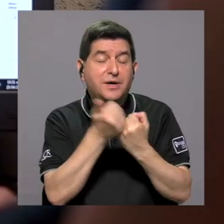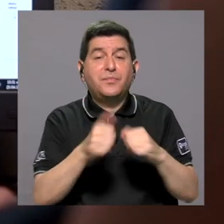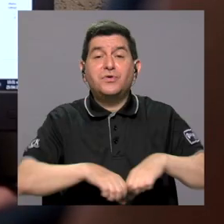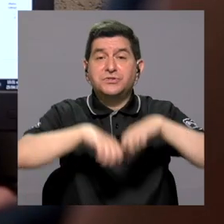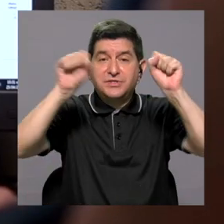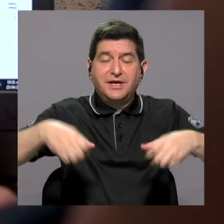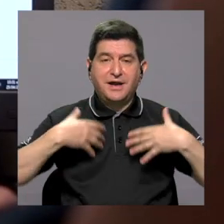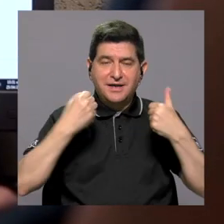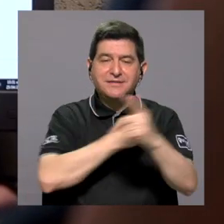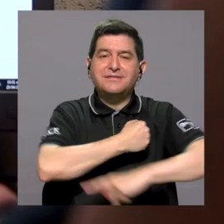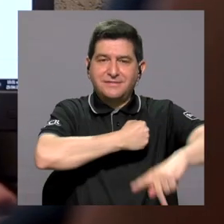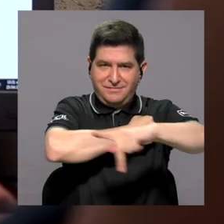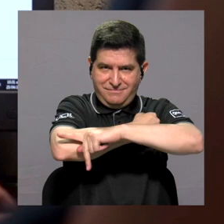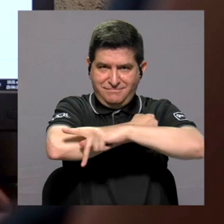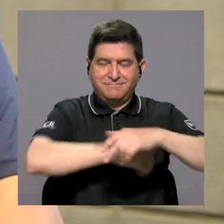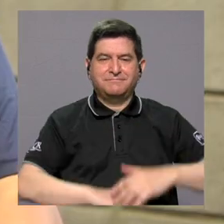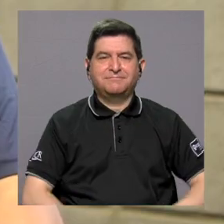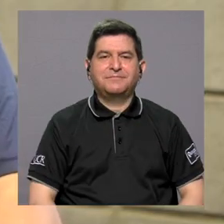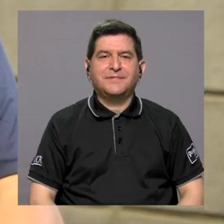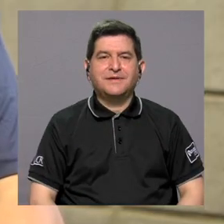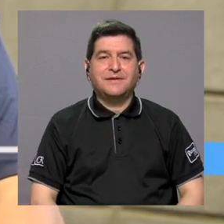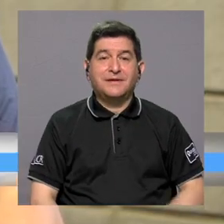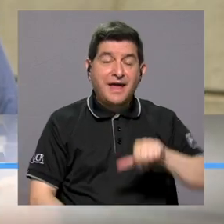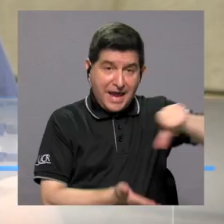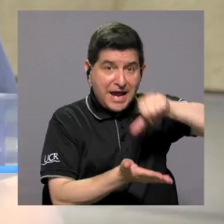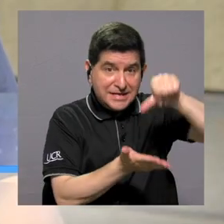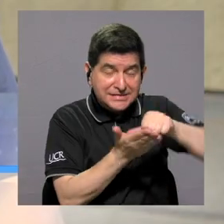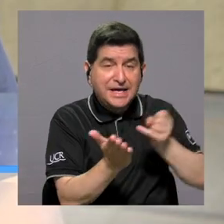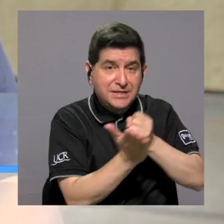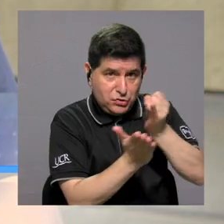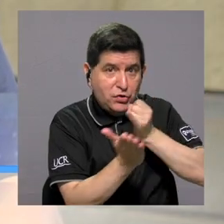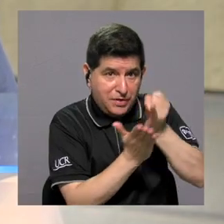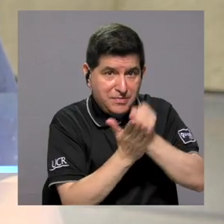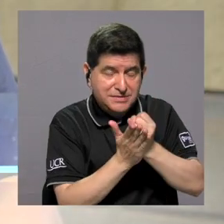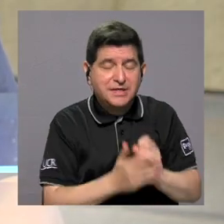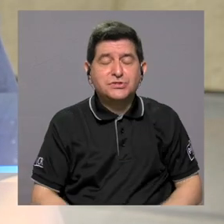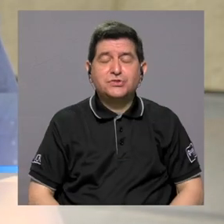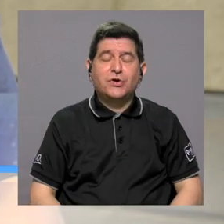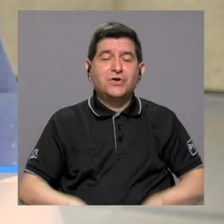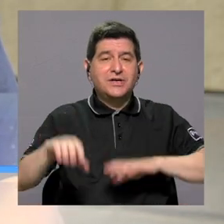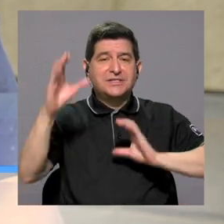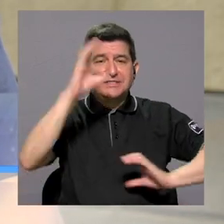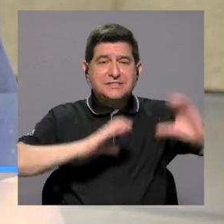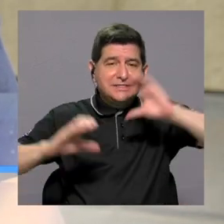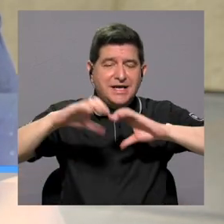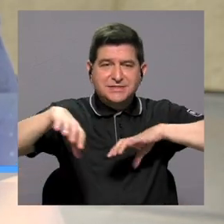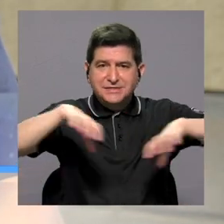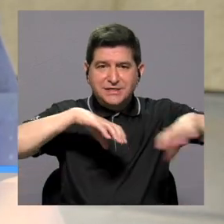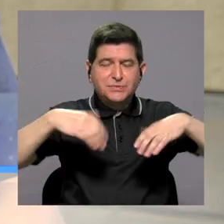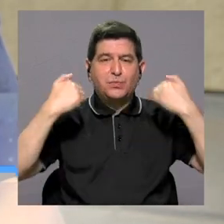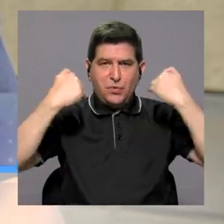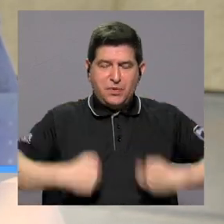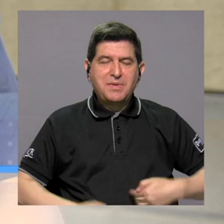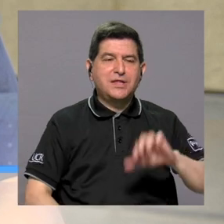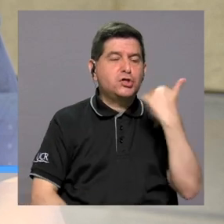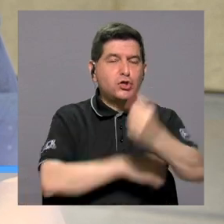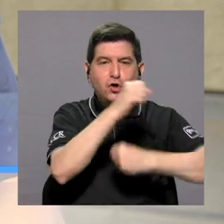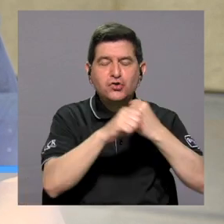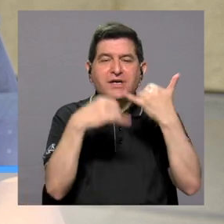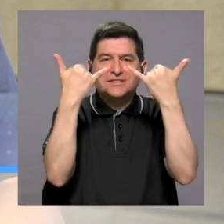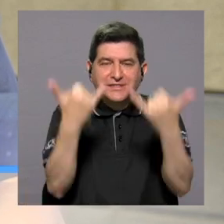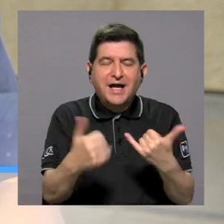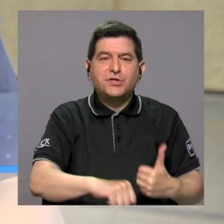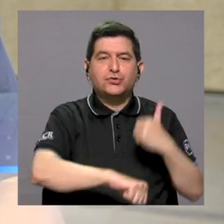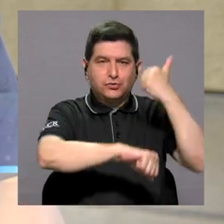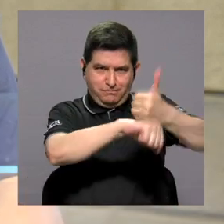los sistemas de salud del país. El CIMOU es un centro de investigación en ciencias del movimiento humano. Básicamente cumplimos este año diez años de